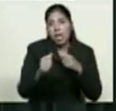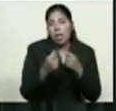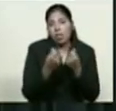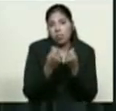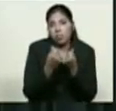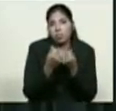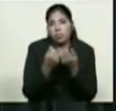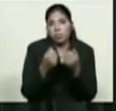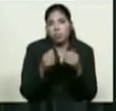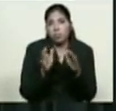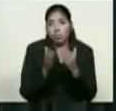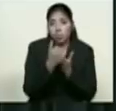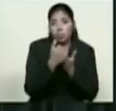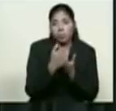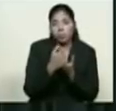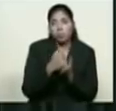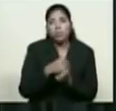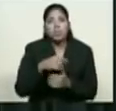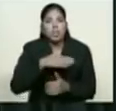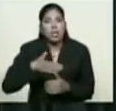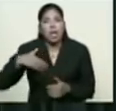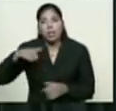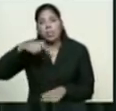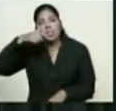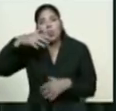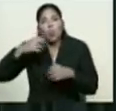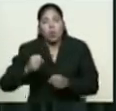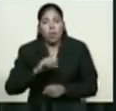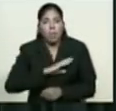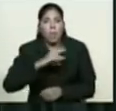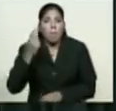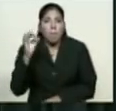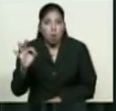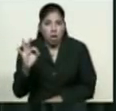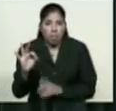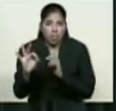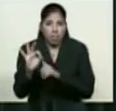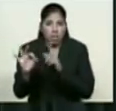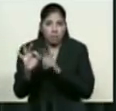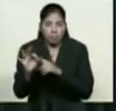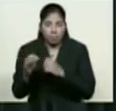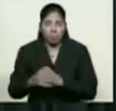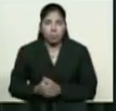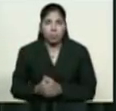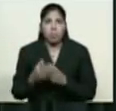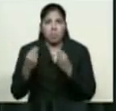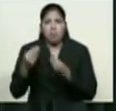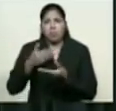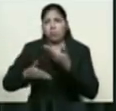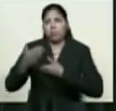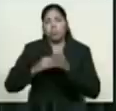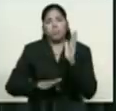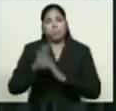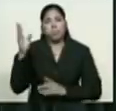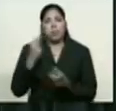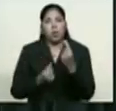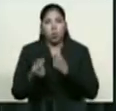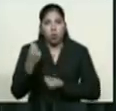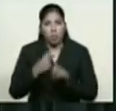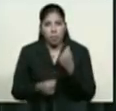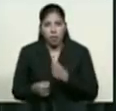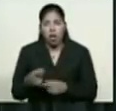entonces seguridad monetaria para los venezolanos, garantizando así el sano desarrollo de la economía doméstica,